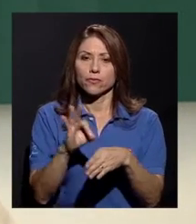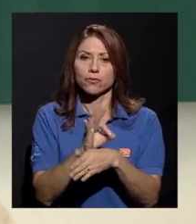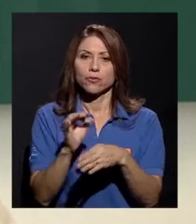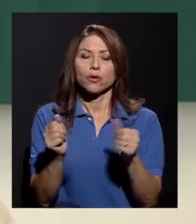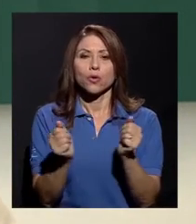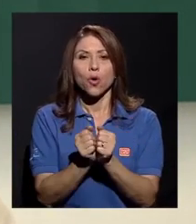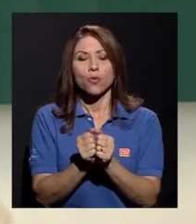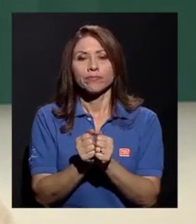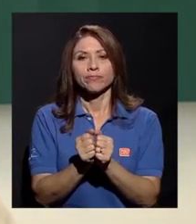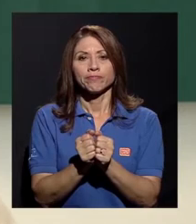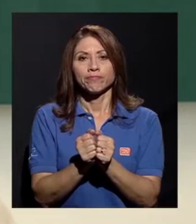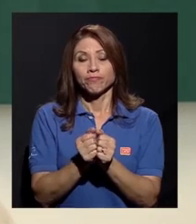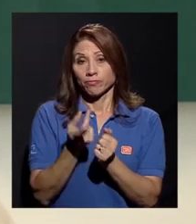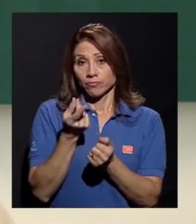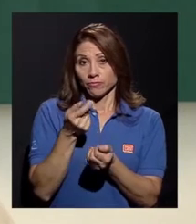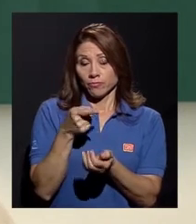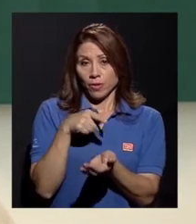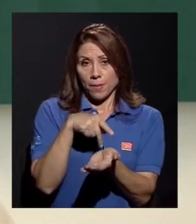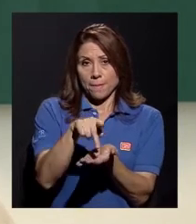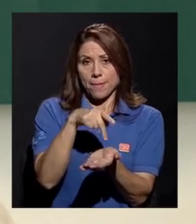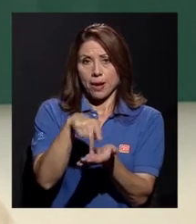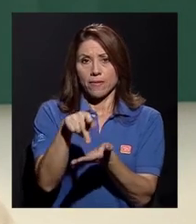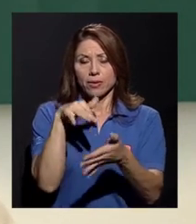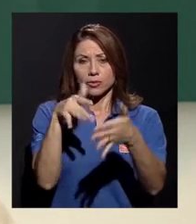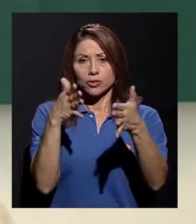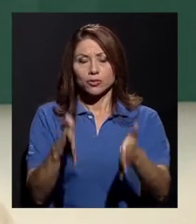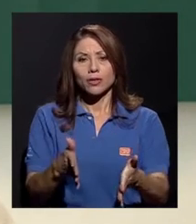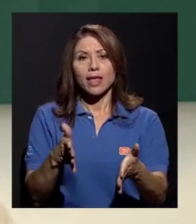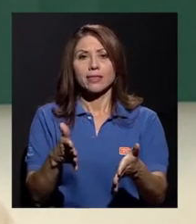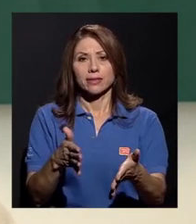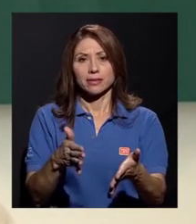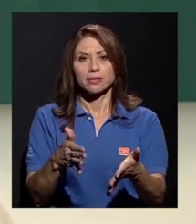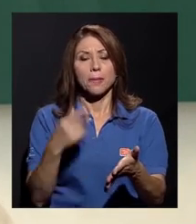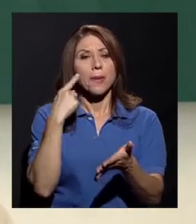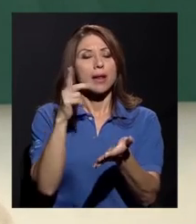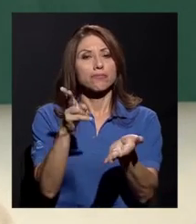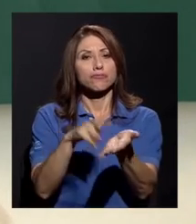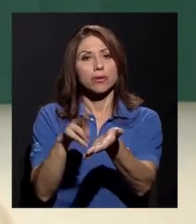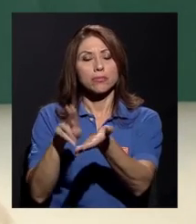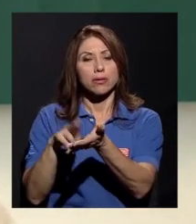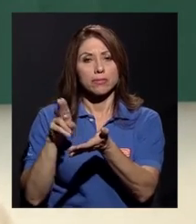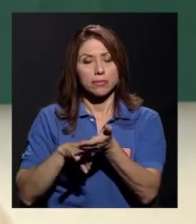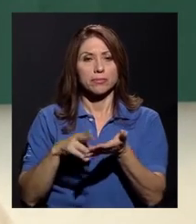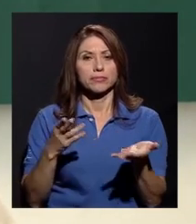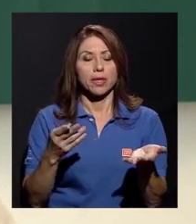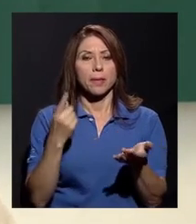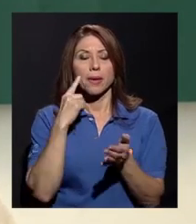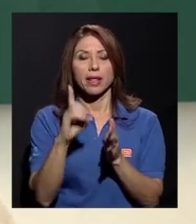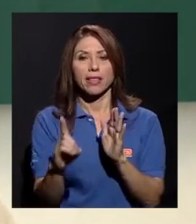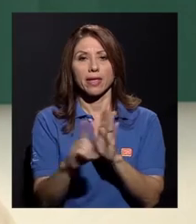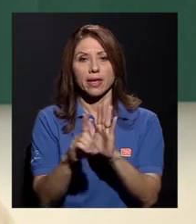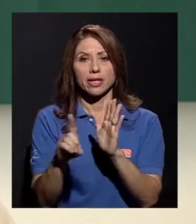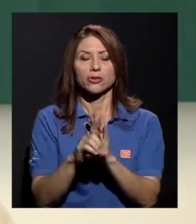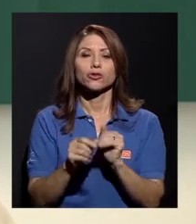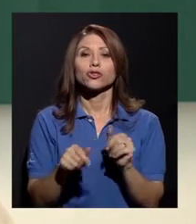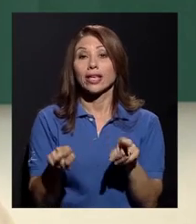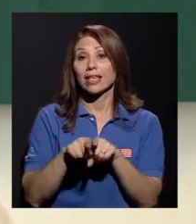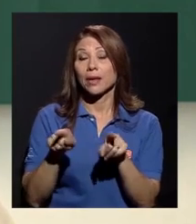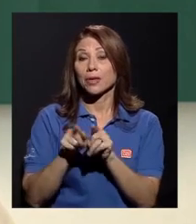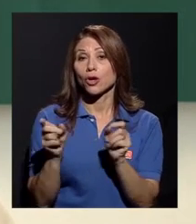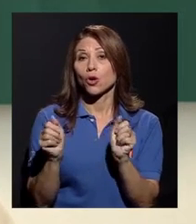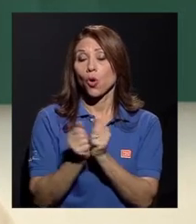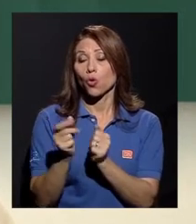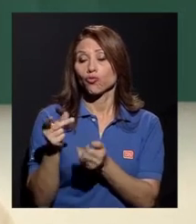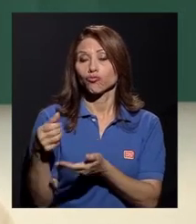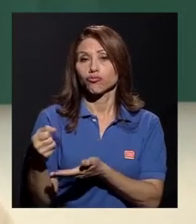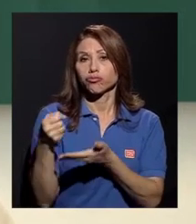con lo que pagaban los estudiantes en términos de matrícula y derechos y con un fondo que venía